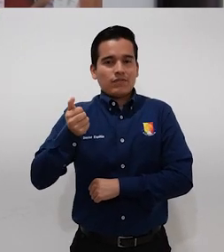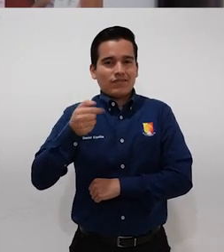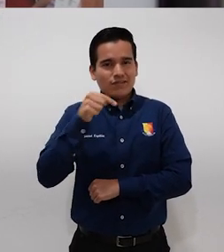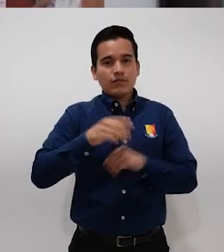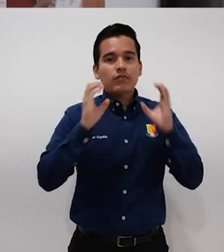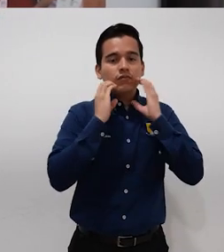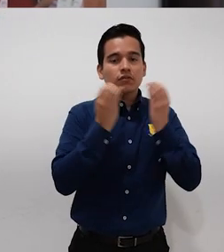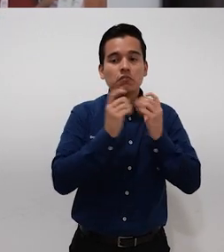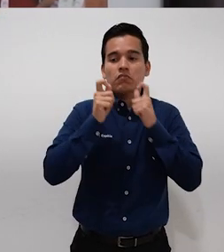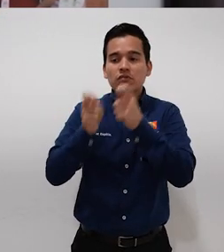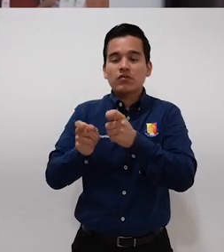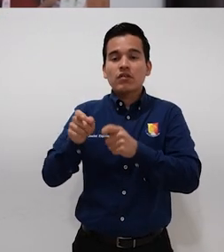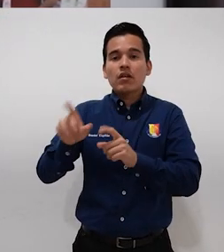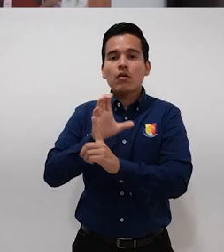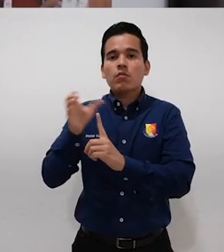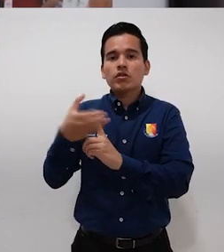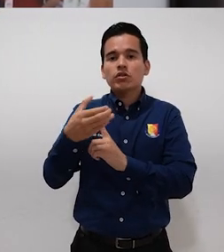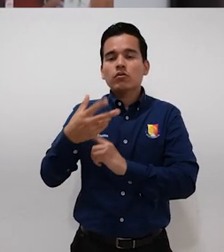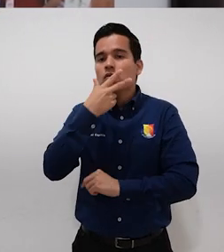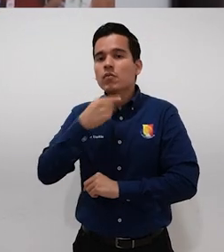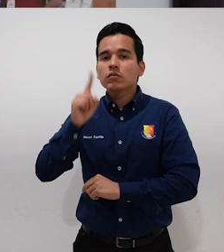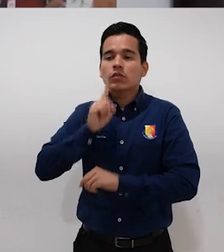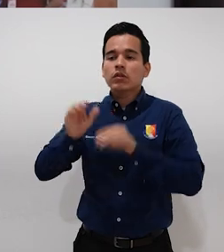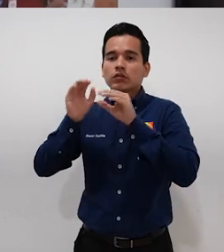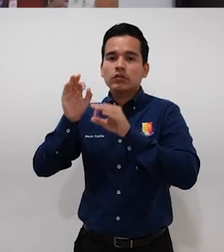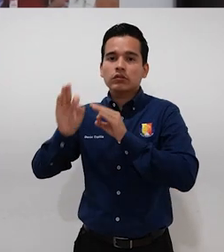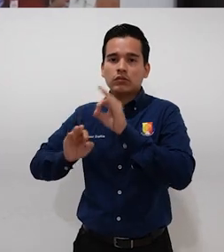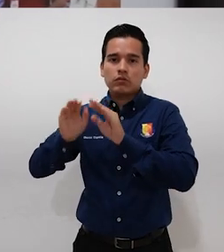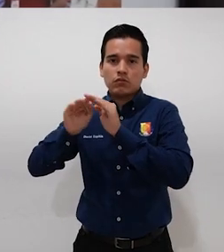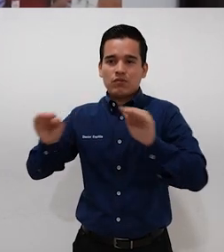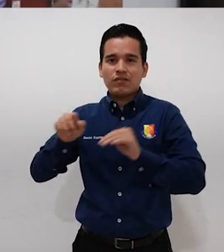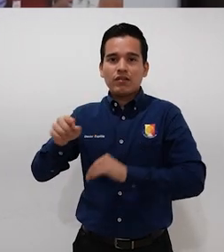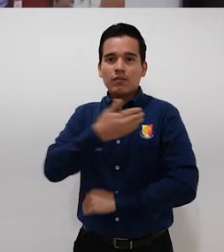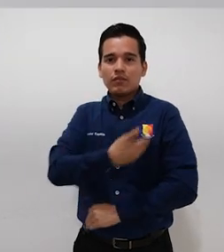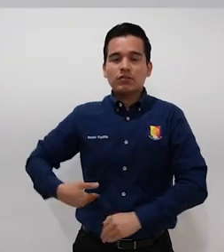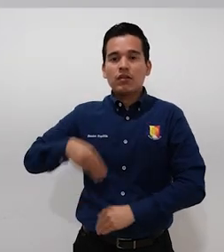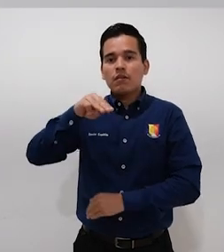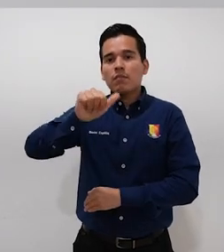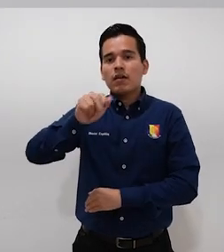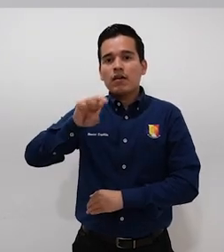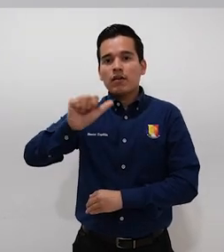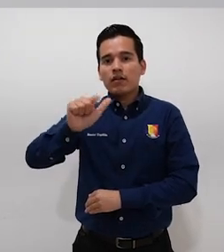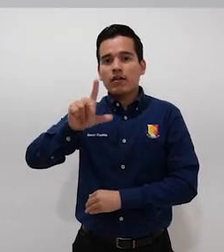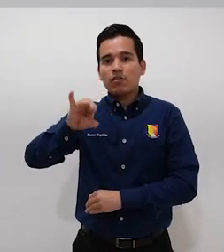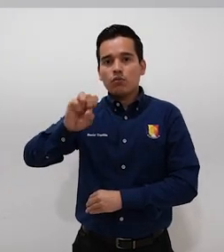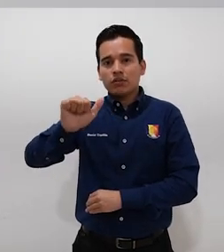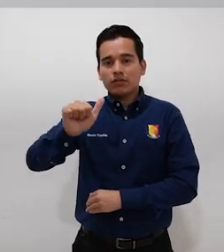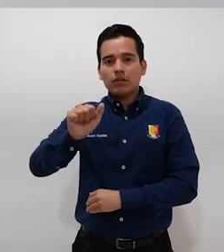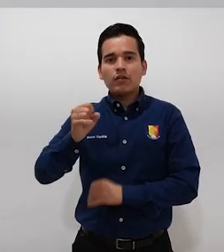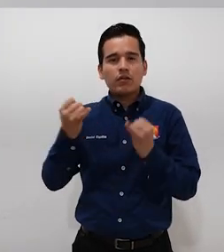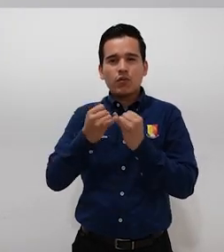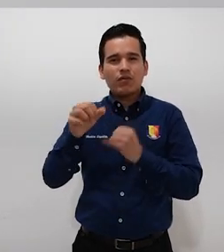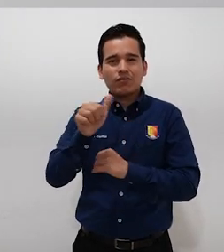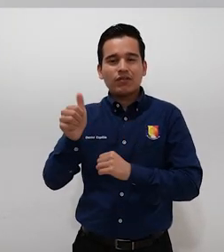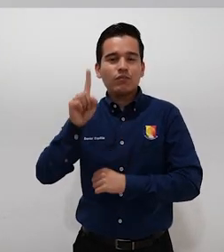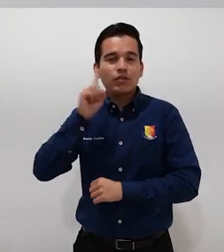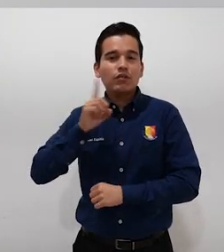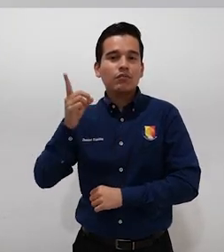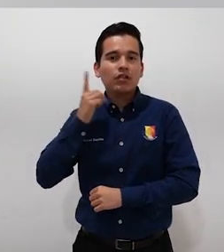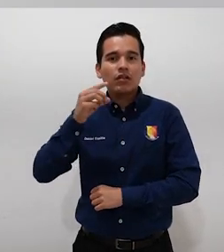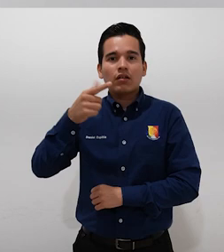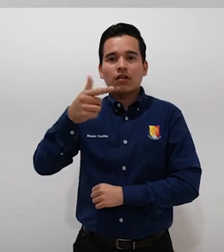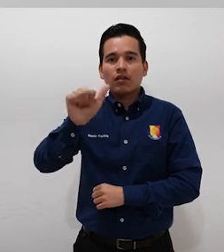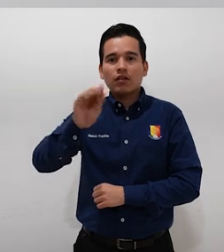y estuvo a cargo de la Comisión de Igualdad de Género que preside la diputada María Luisa Ojeda González y que también es integrada por la diputada Gabriela